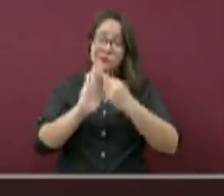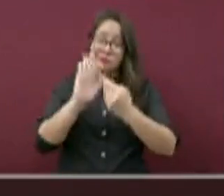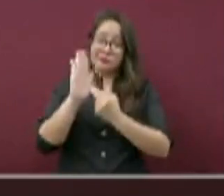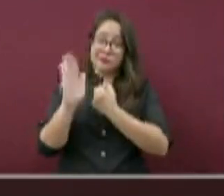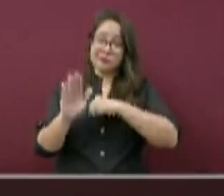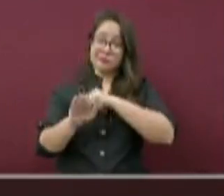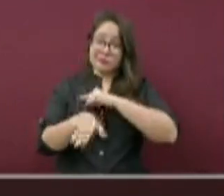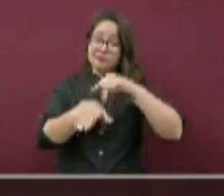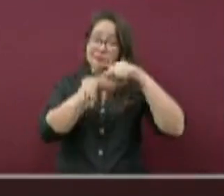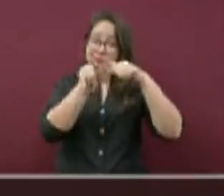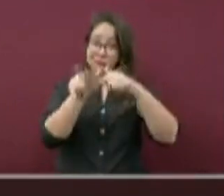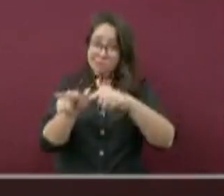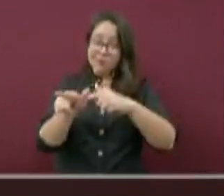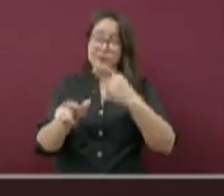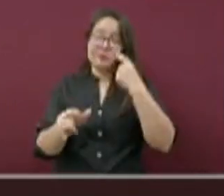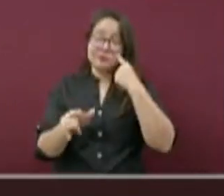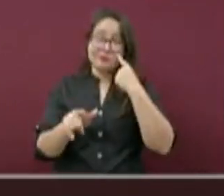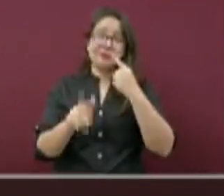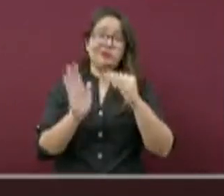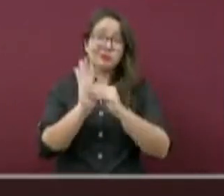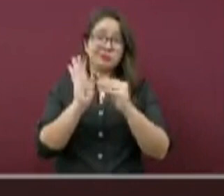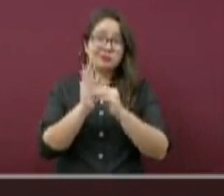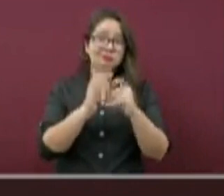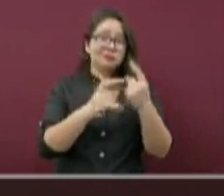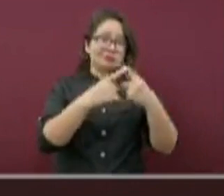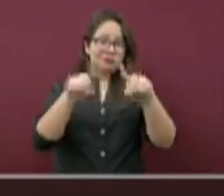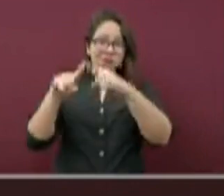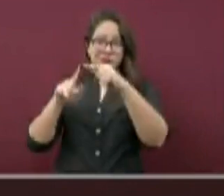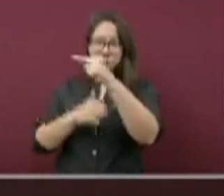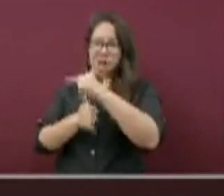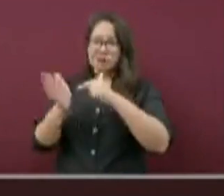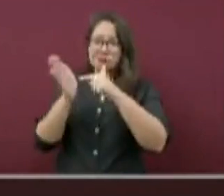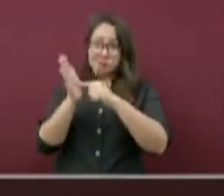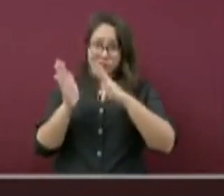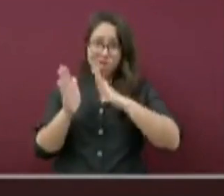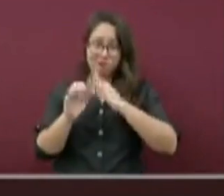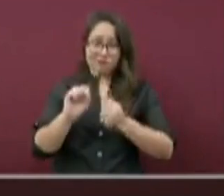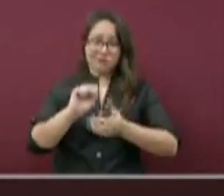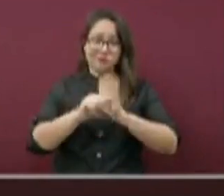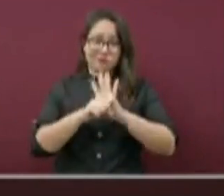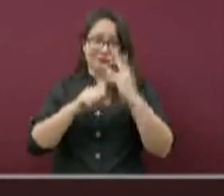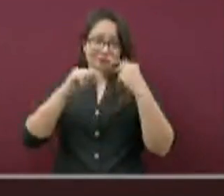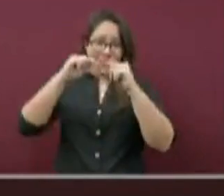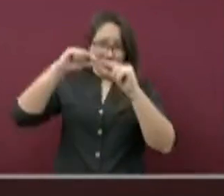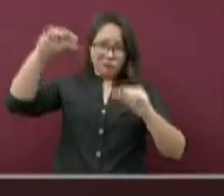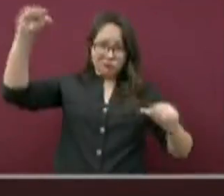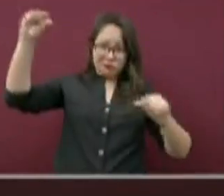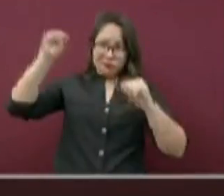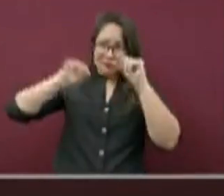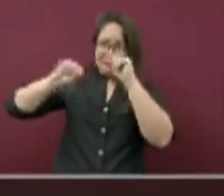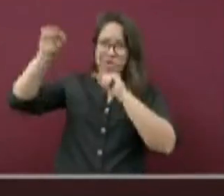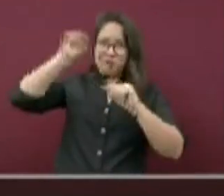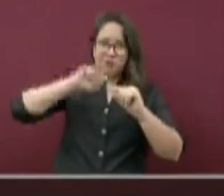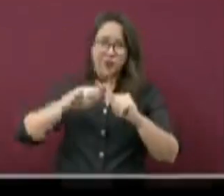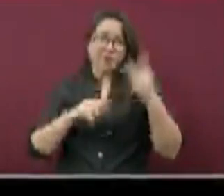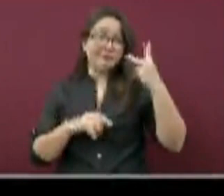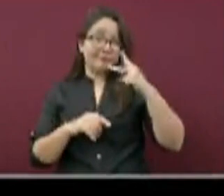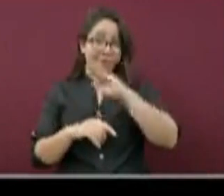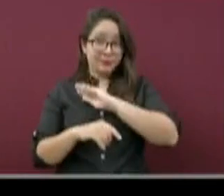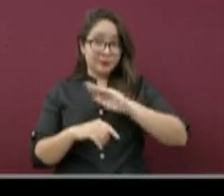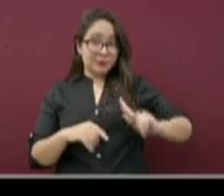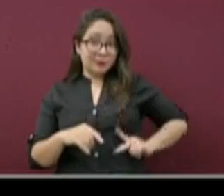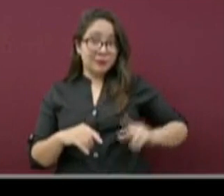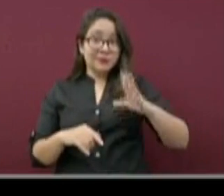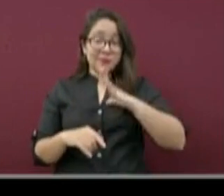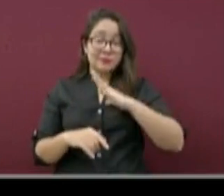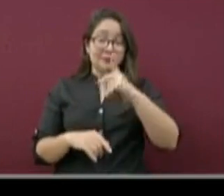cómo la transmisión se encuentra aún activa en diferentes municipios de norte a sur del estado. El de Veracruz ahora